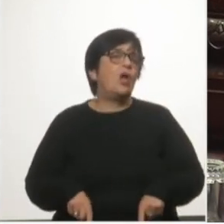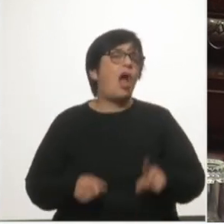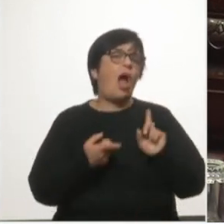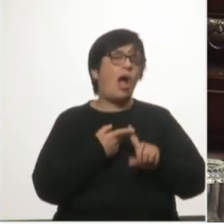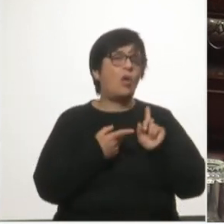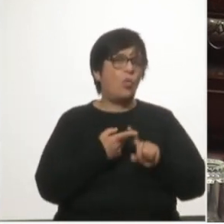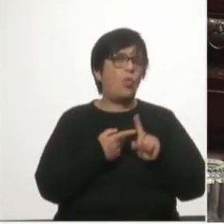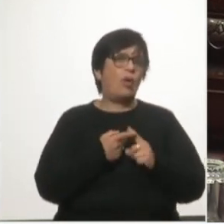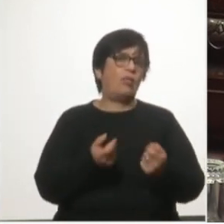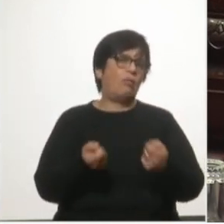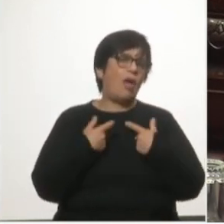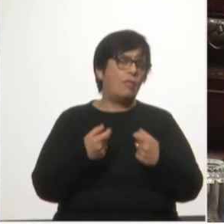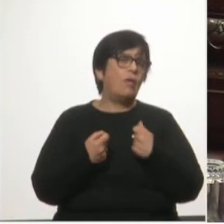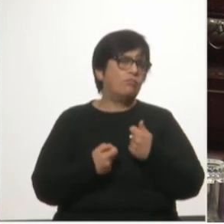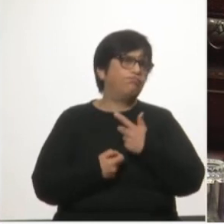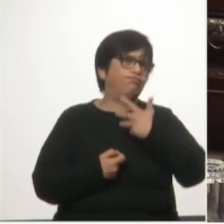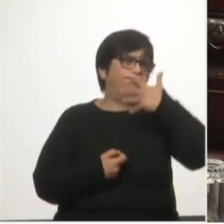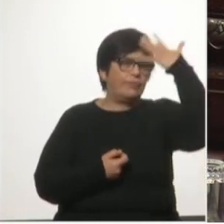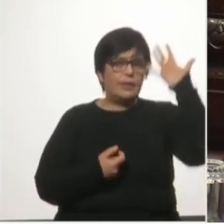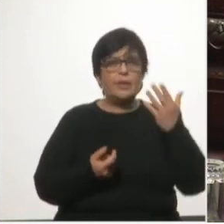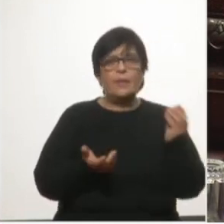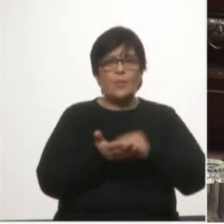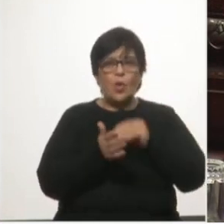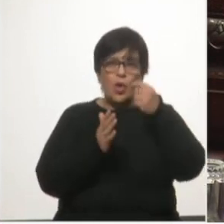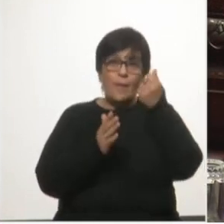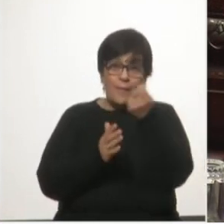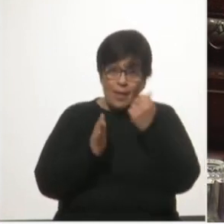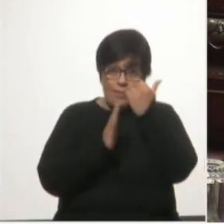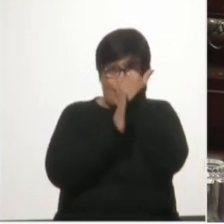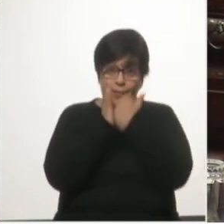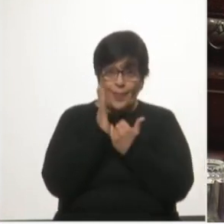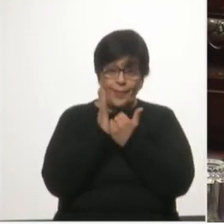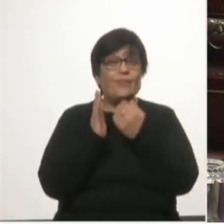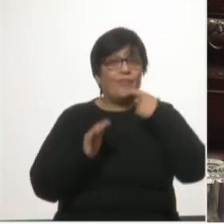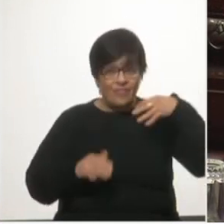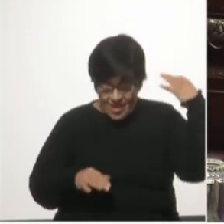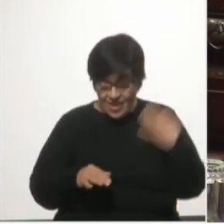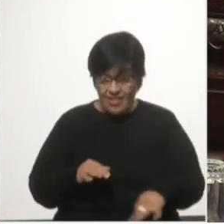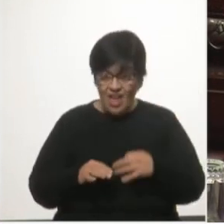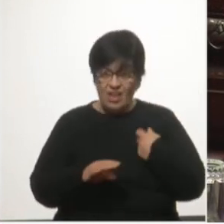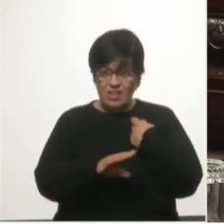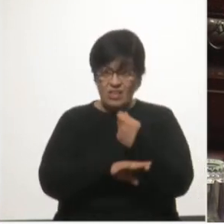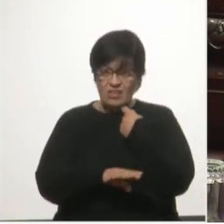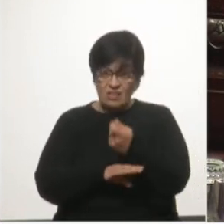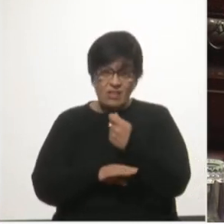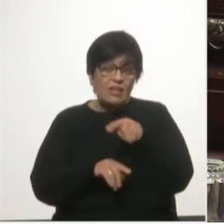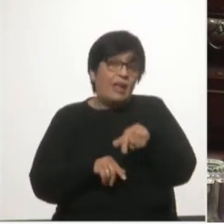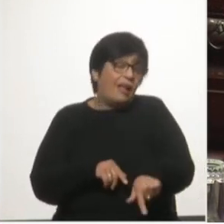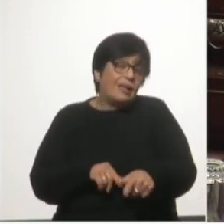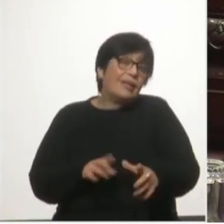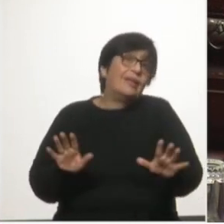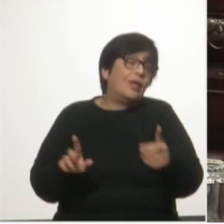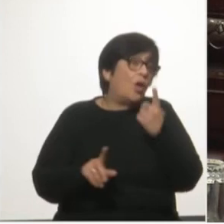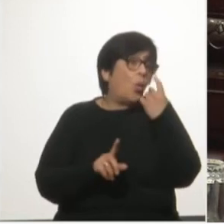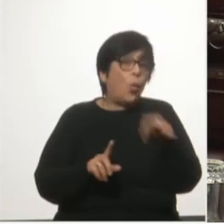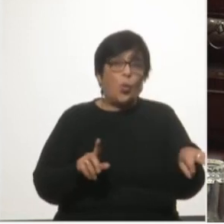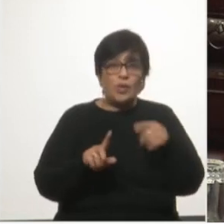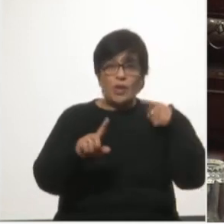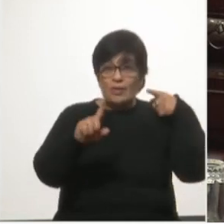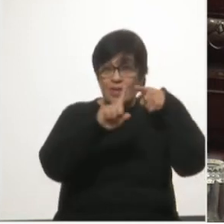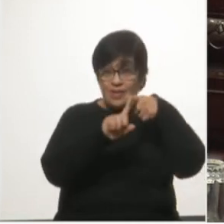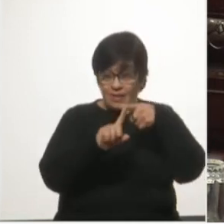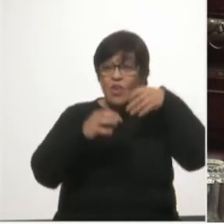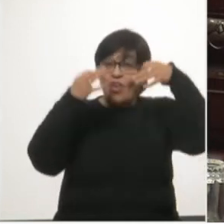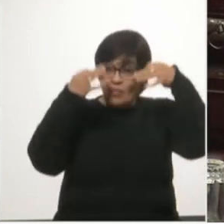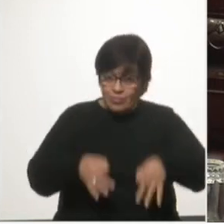inversiones y una baja sustantiva de tarifas en realidad las inversiones tienen como objetivo principal reitero